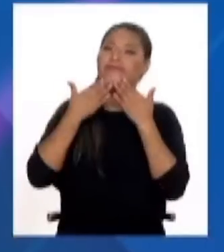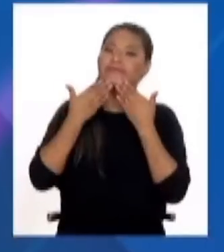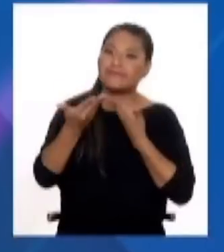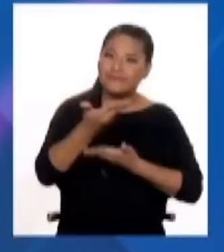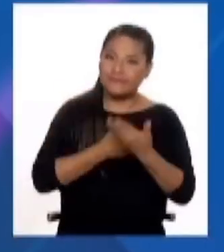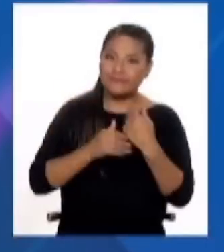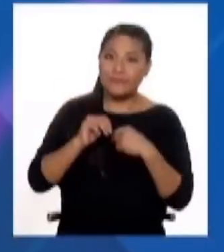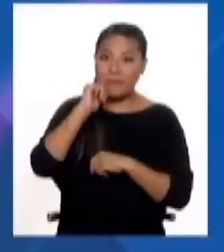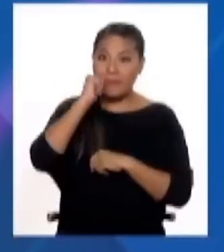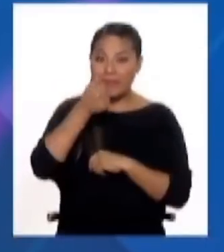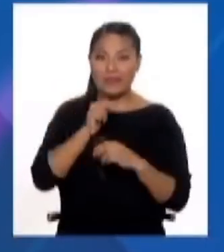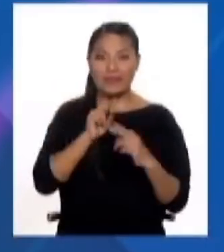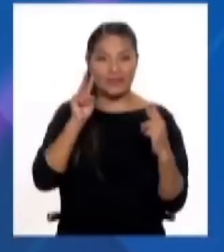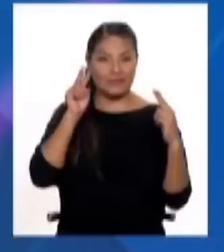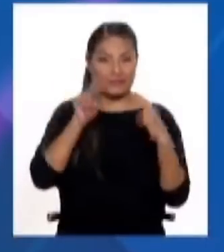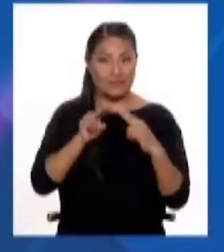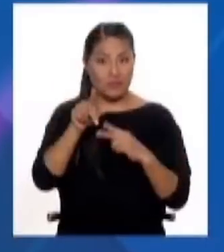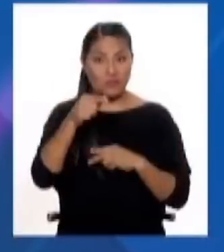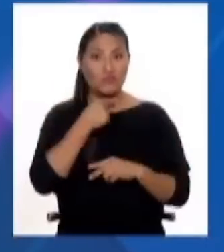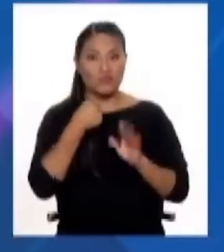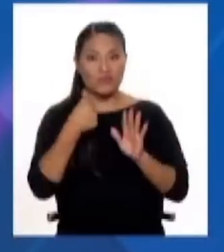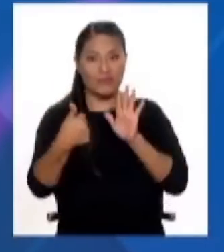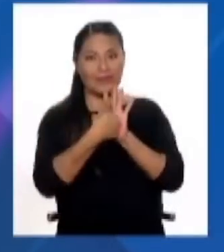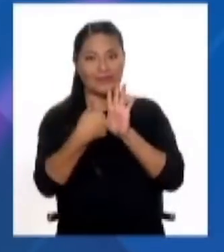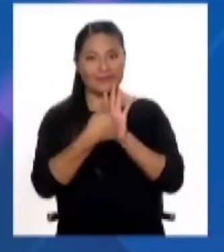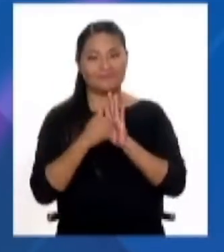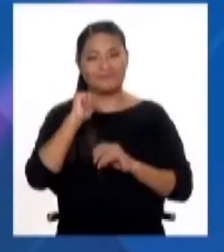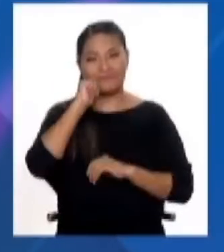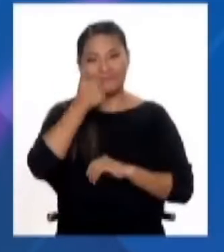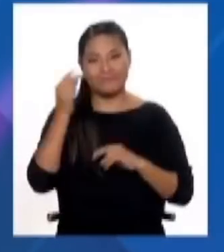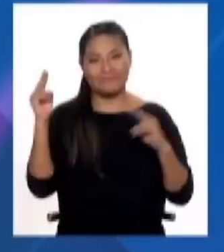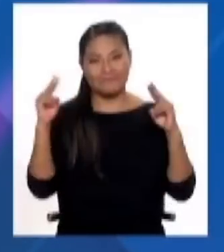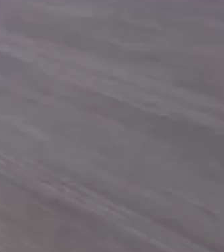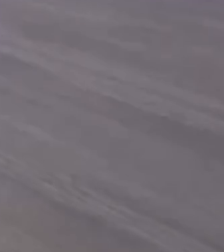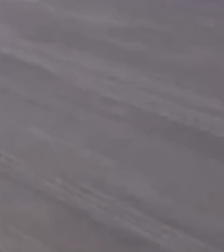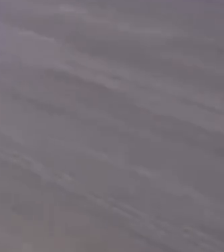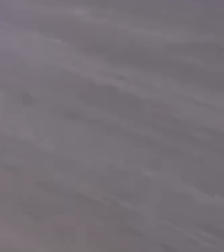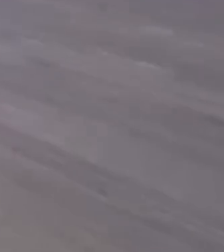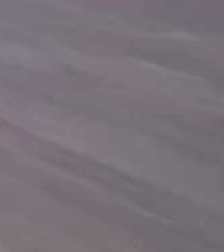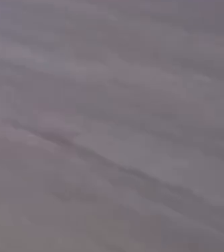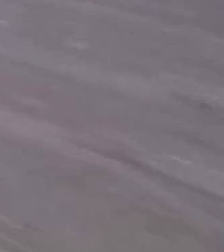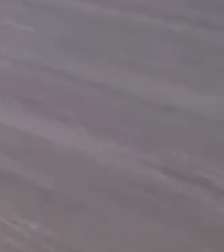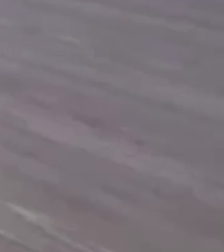abierto. Nos vemos mañana y, como siempre, sin gusto, like. Hasta mañana. ¡Gracias!